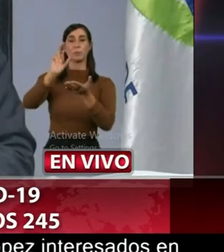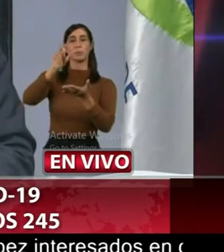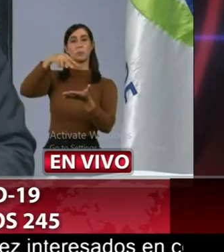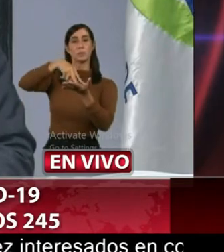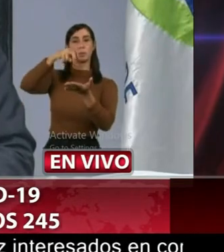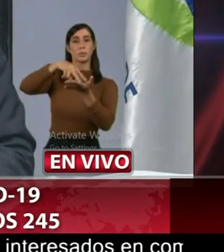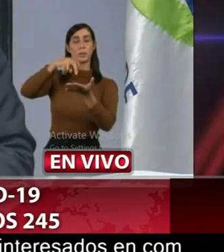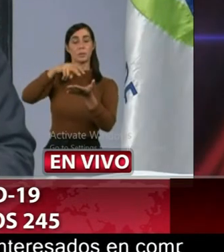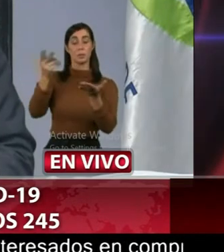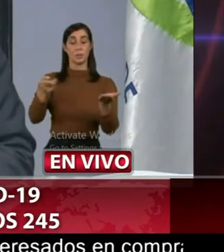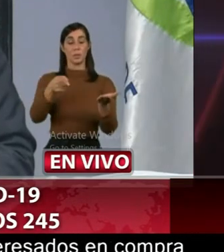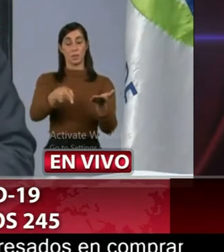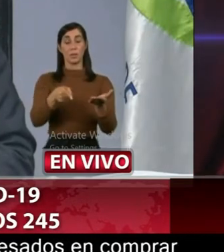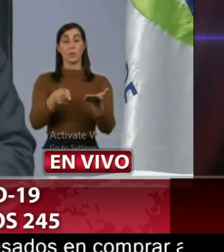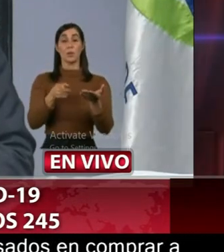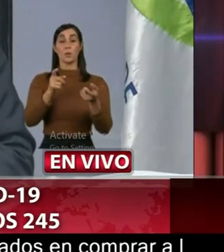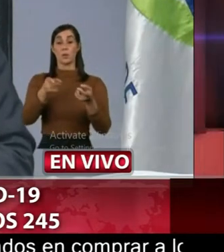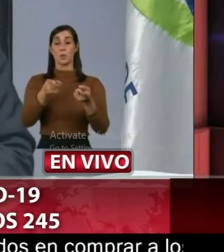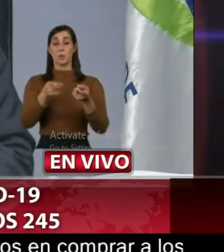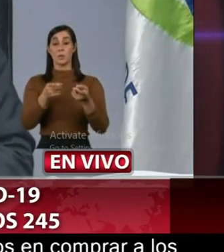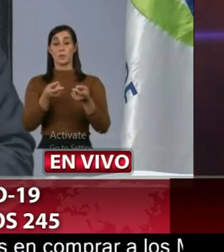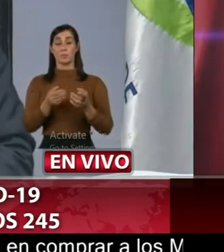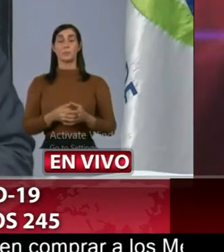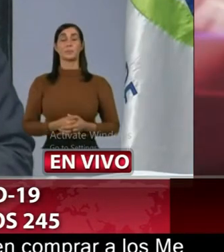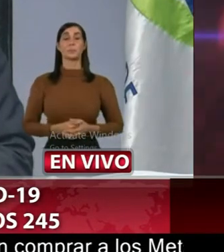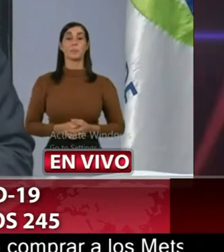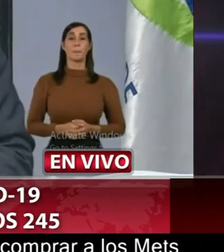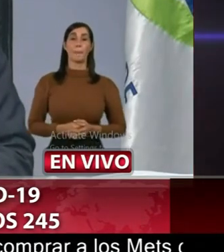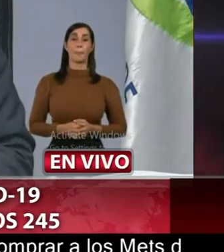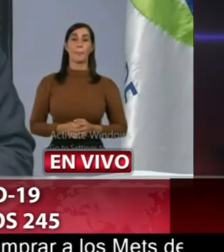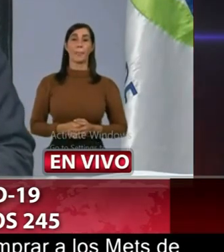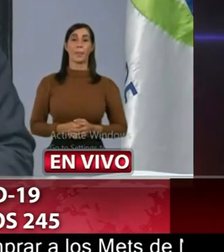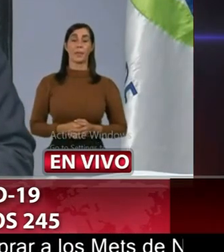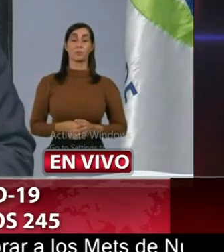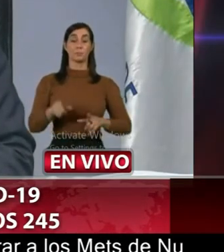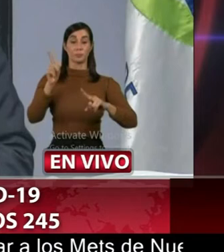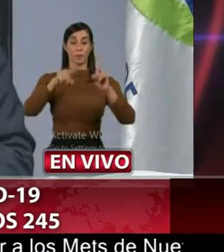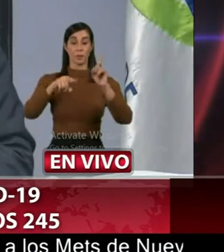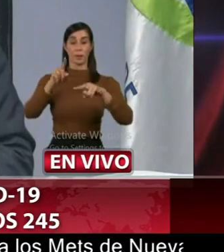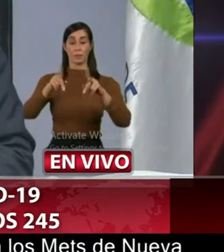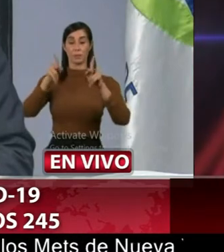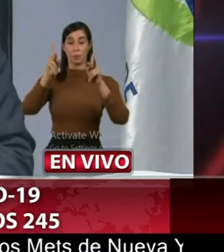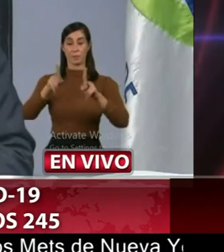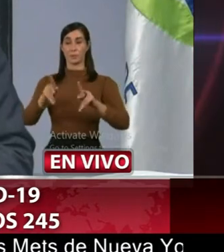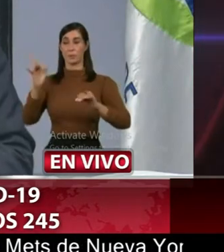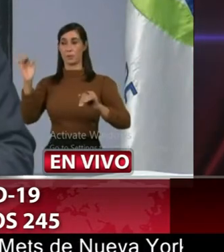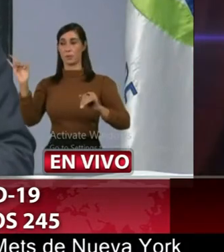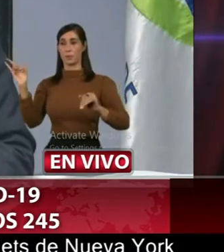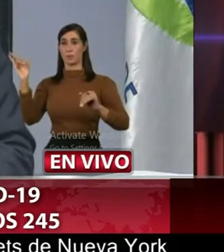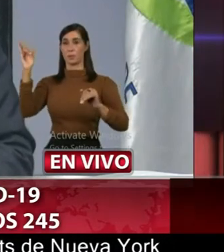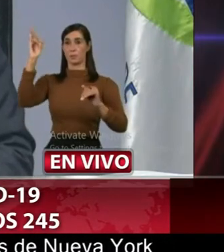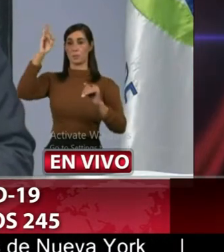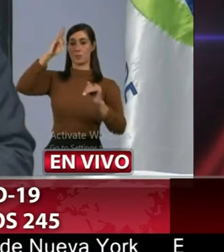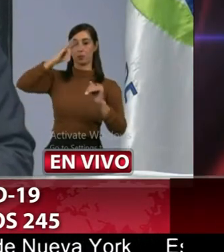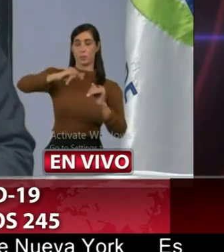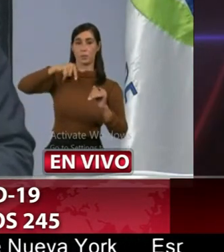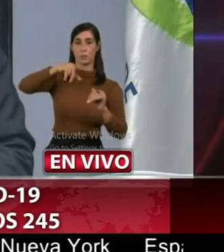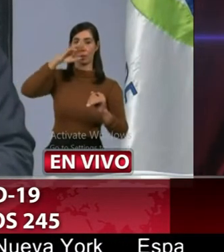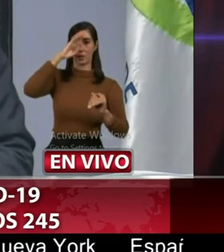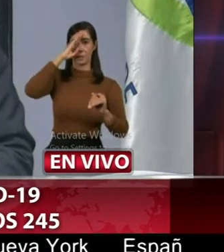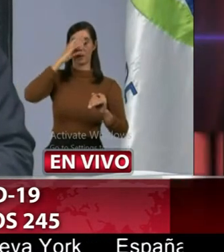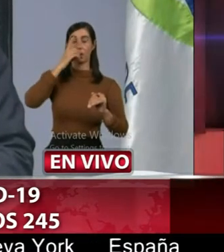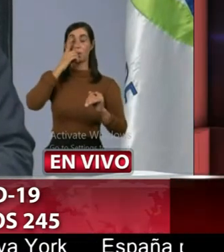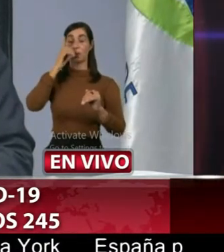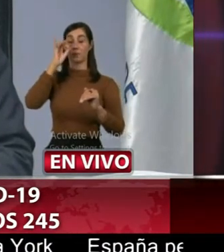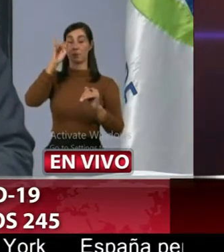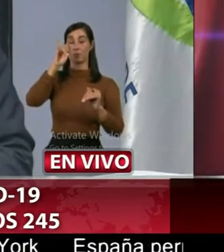están incidiendo personas que están llegando al país y esto lo quiero recalcar